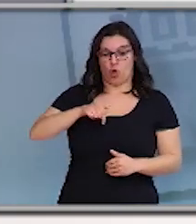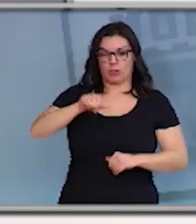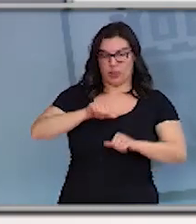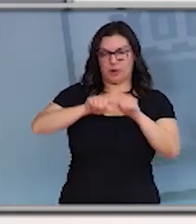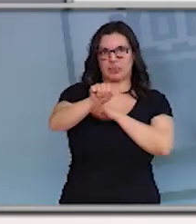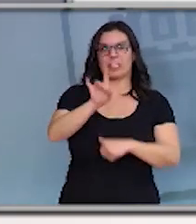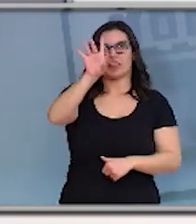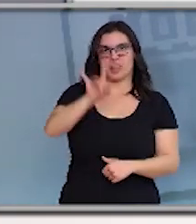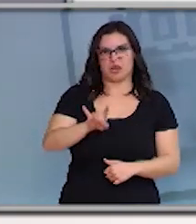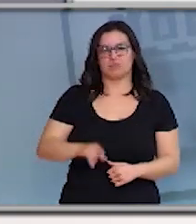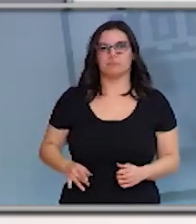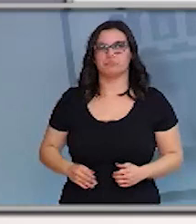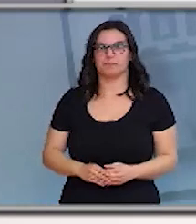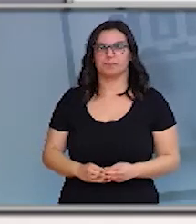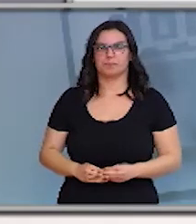días.